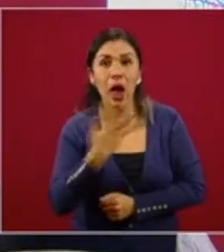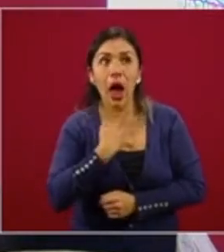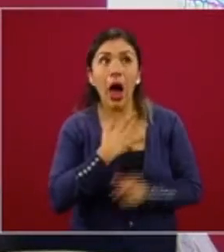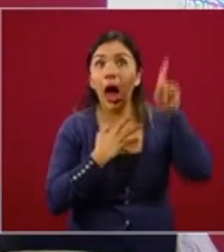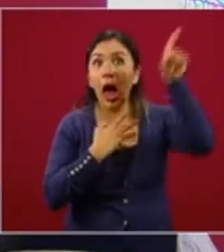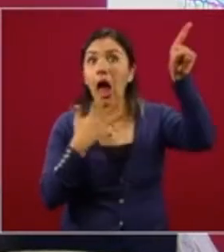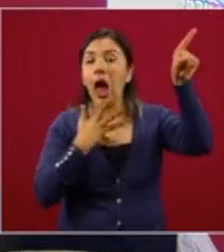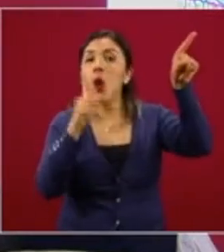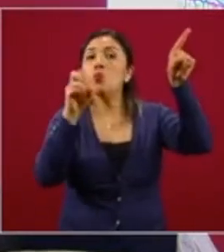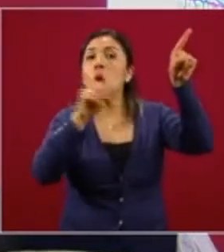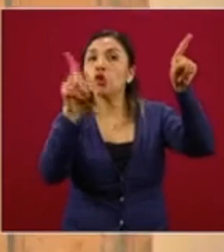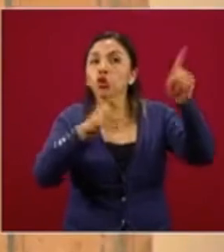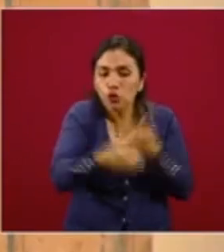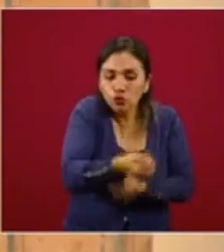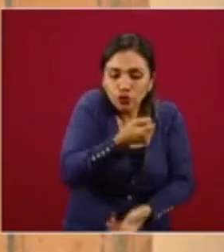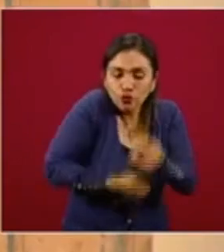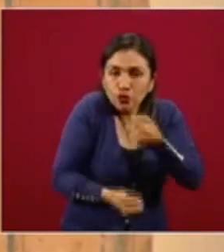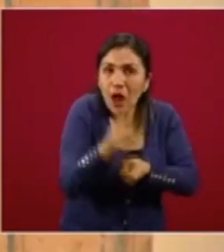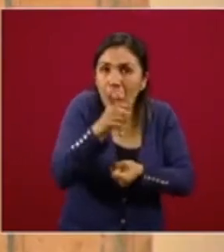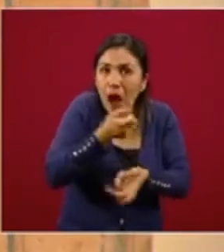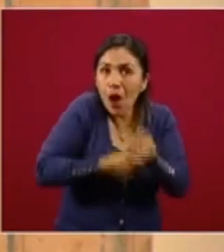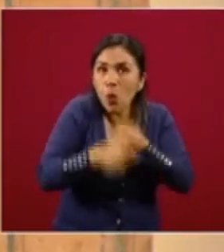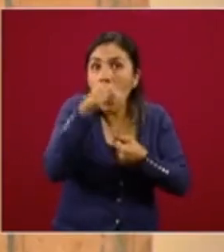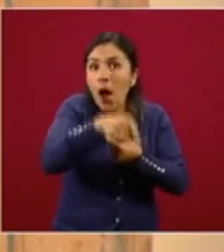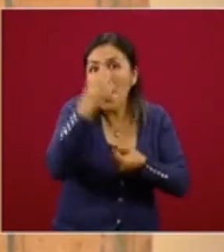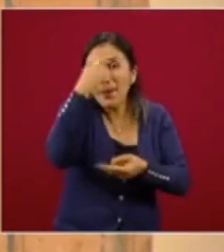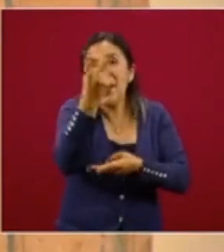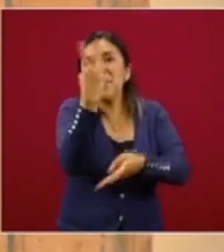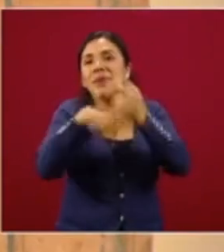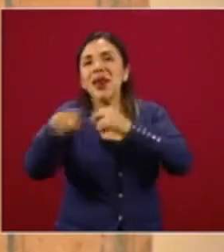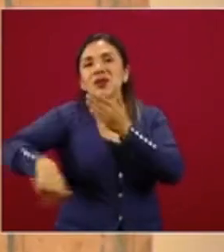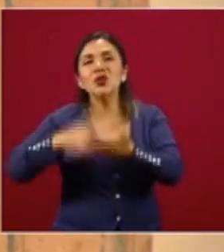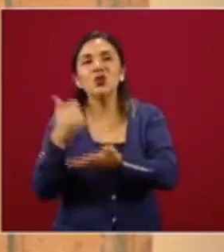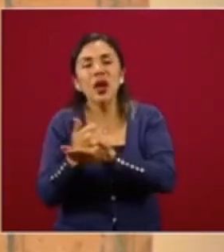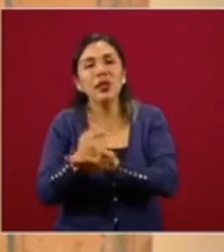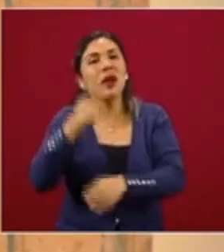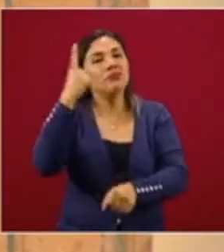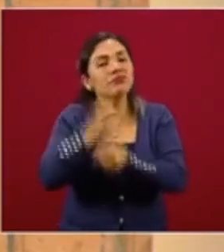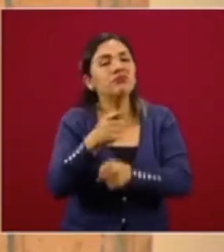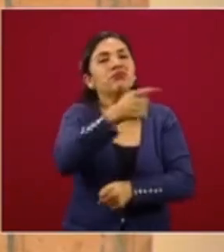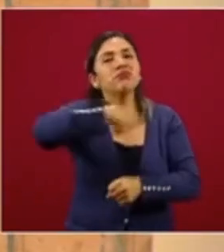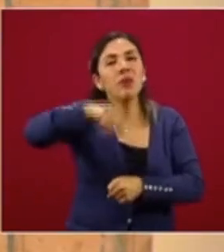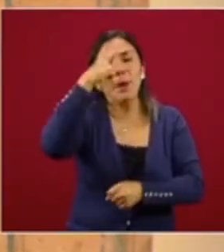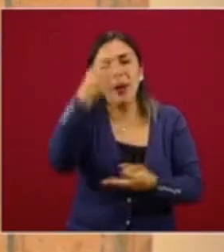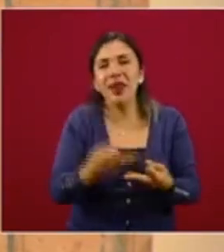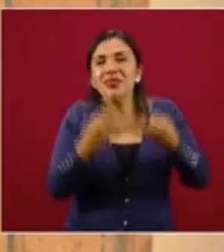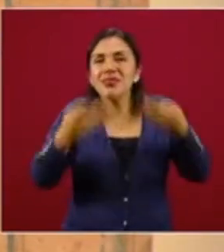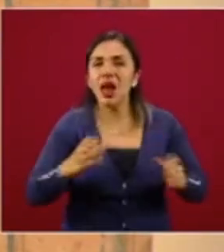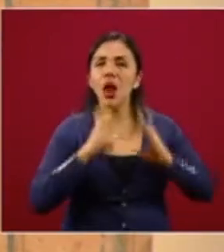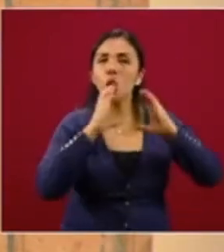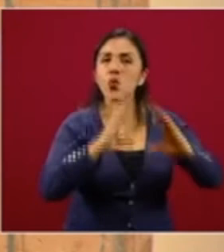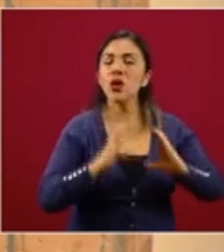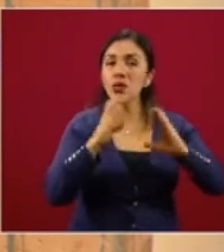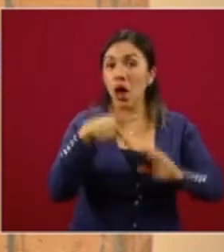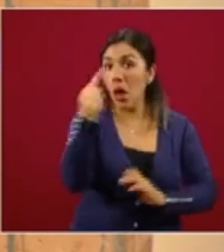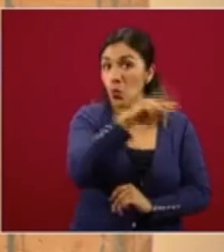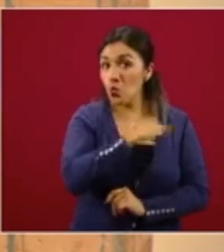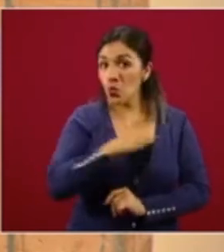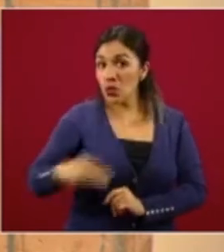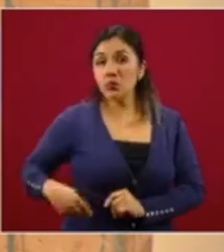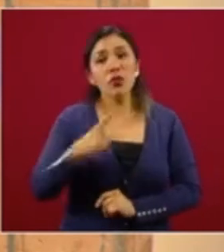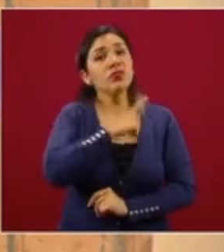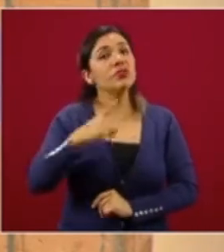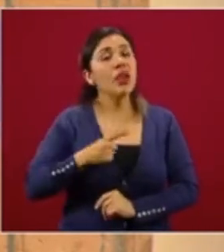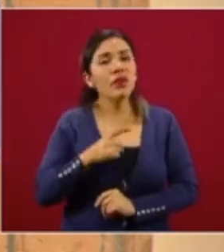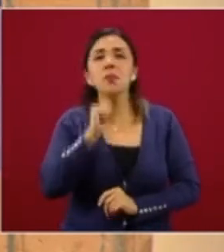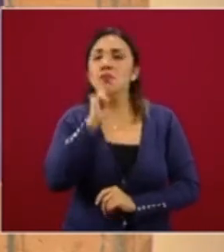surten agua desde allá y tienen que preservarse. Sobre todo áreas de riego, de alta productividad que existen en estos municipios, deben